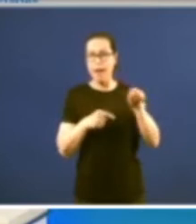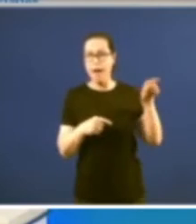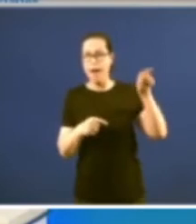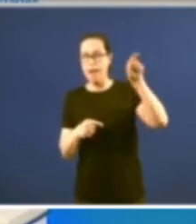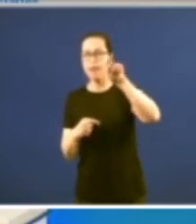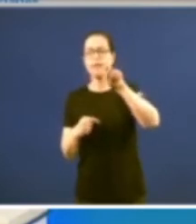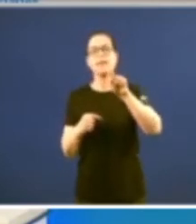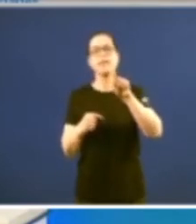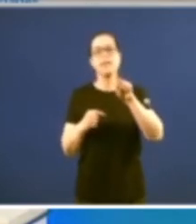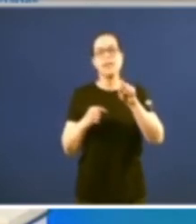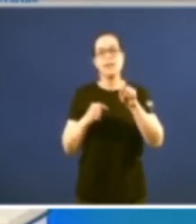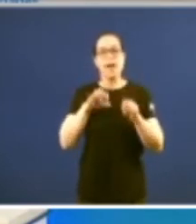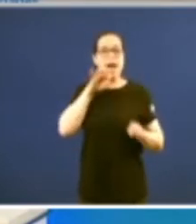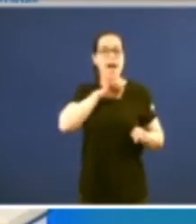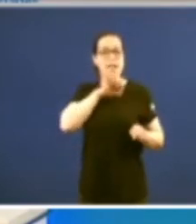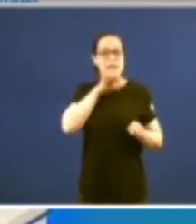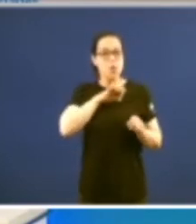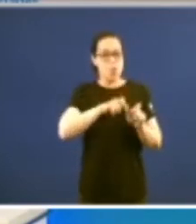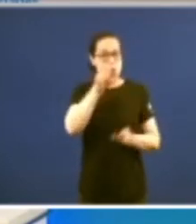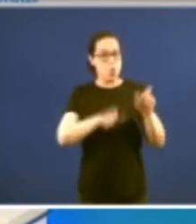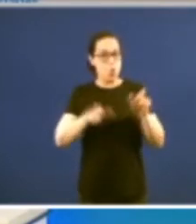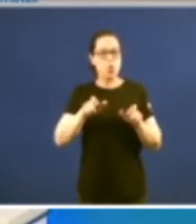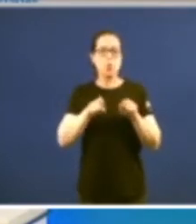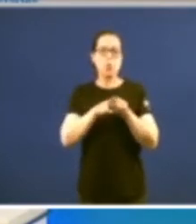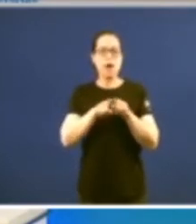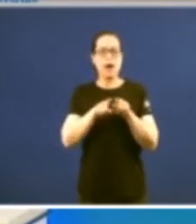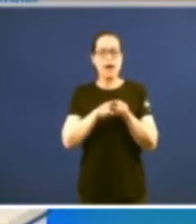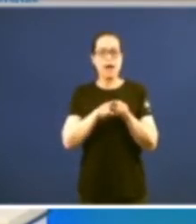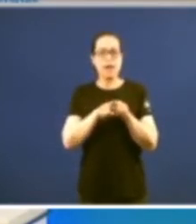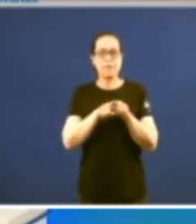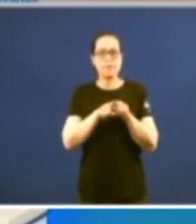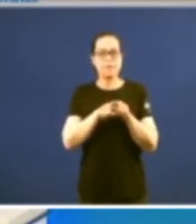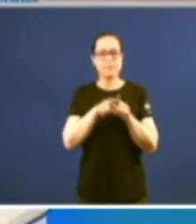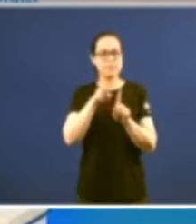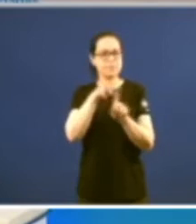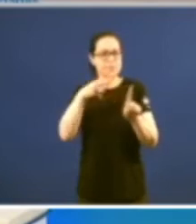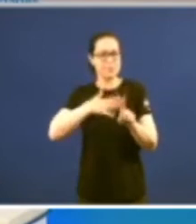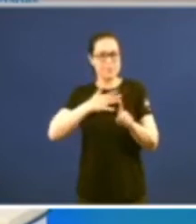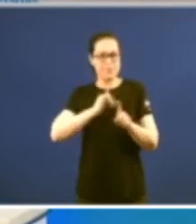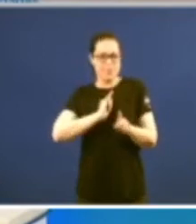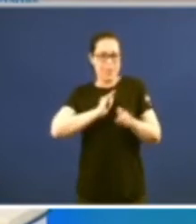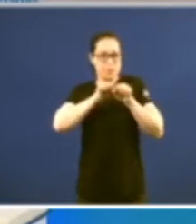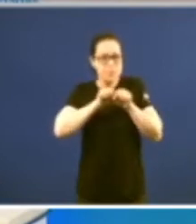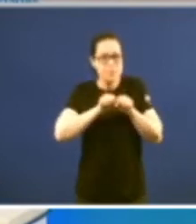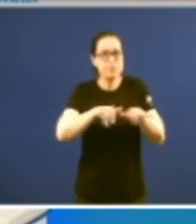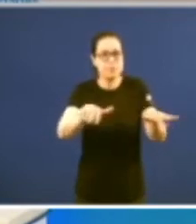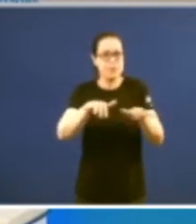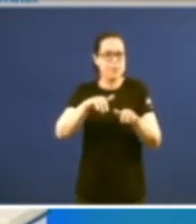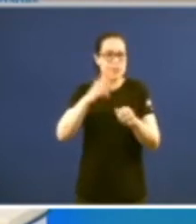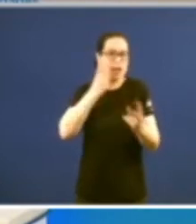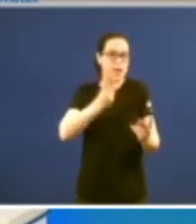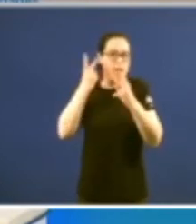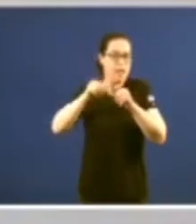traído han desarrollado esa proyección que han visto en sus antecedentes en sus antepasados